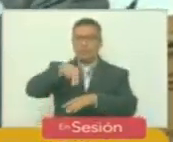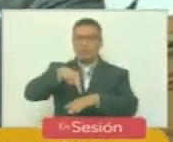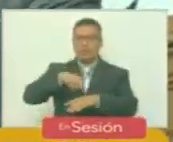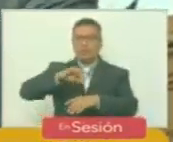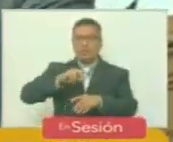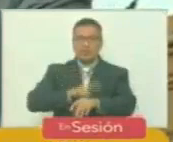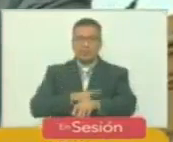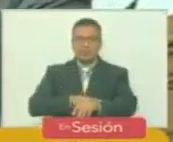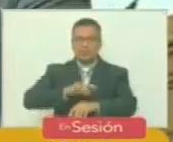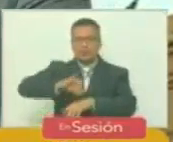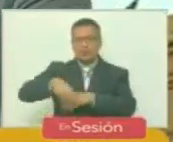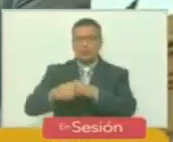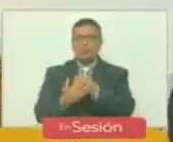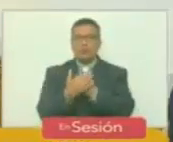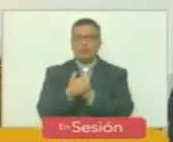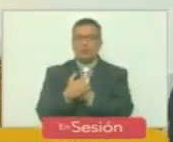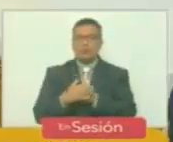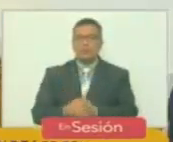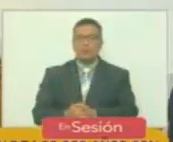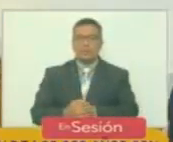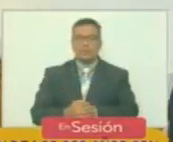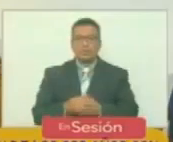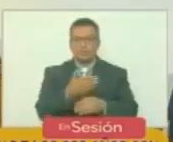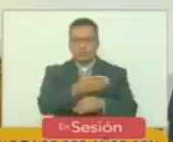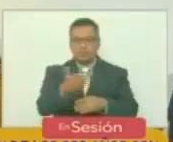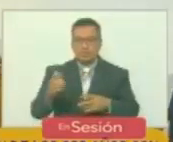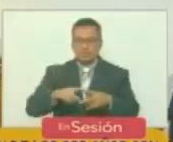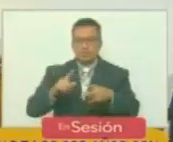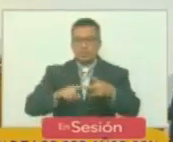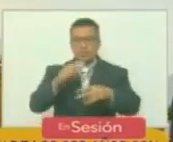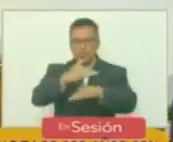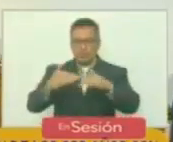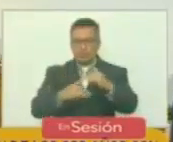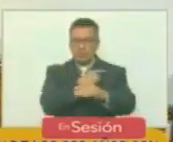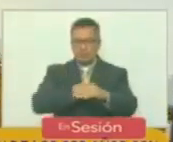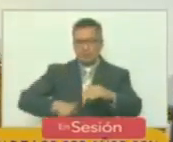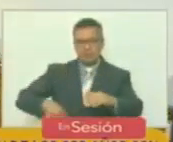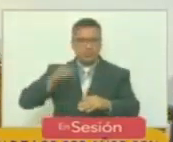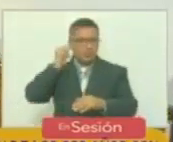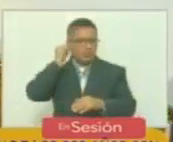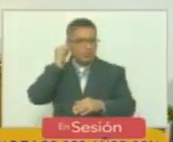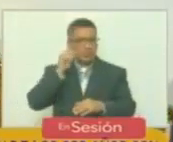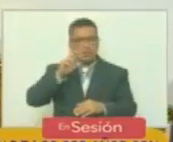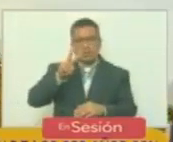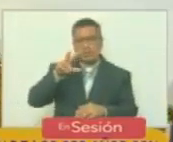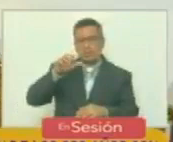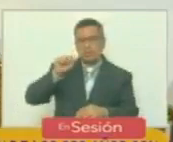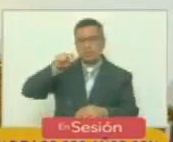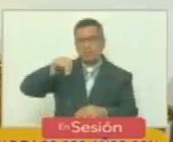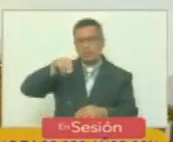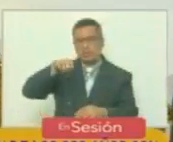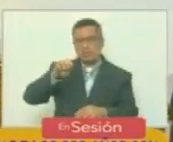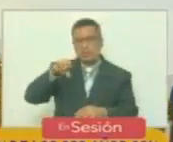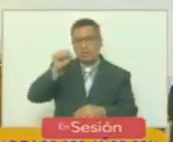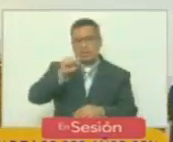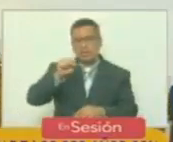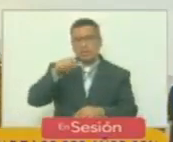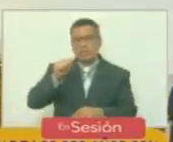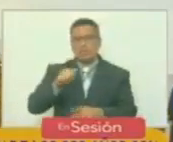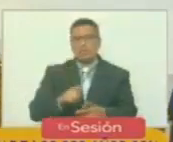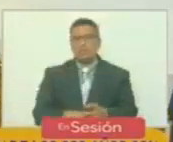doctor Jorge Rodríguez Gómez, distinguida segunda vicepresidenta, Vanessa Montero López,